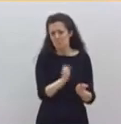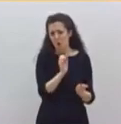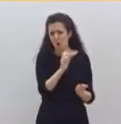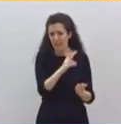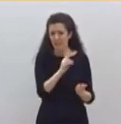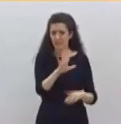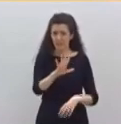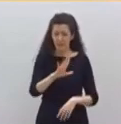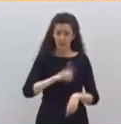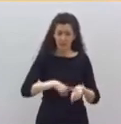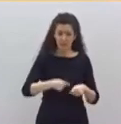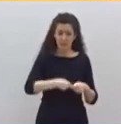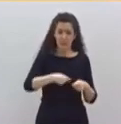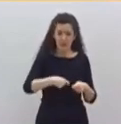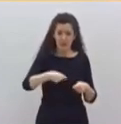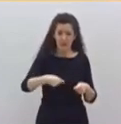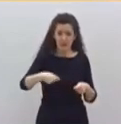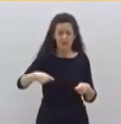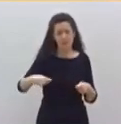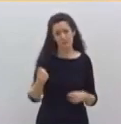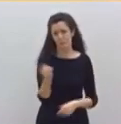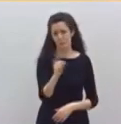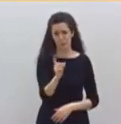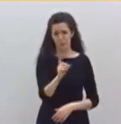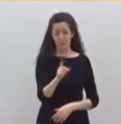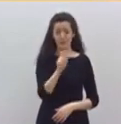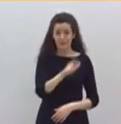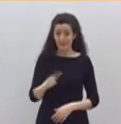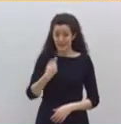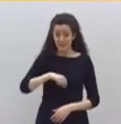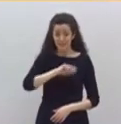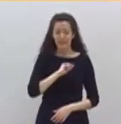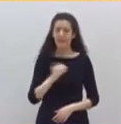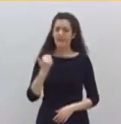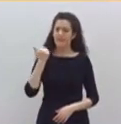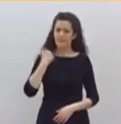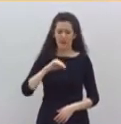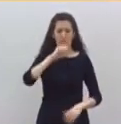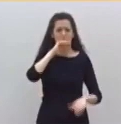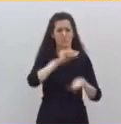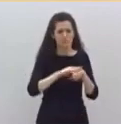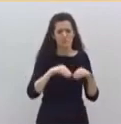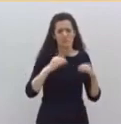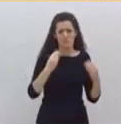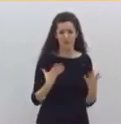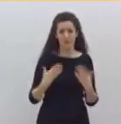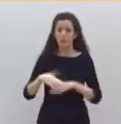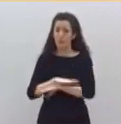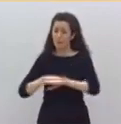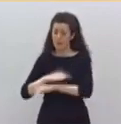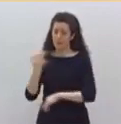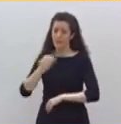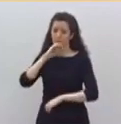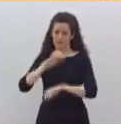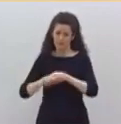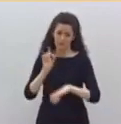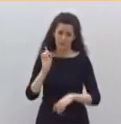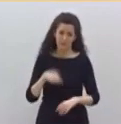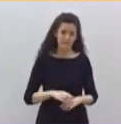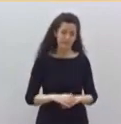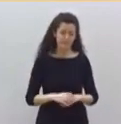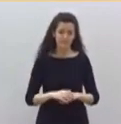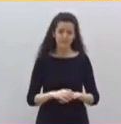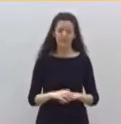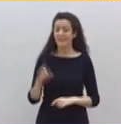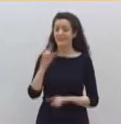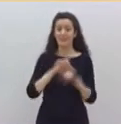Pero el gobierno debe empezar a cumplir con ellos. Pero además del ámbito sanitario está el ámbito económico, en esta crisis. Y ahí tampoco